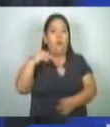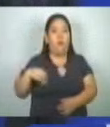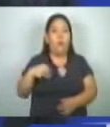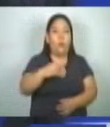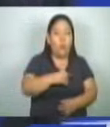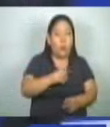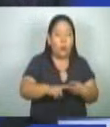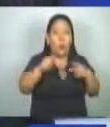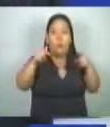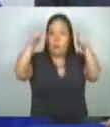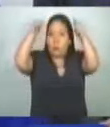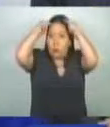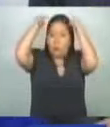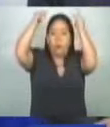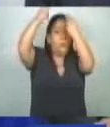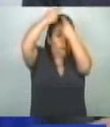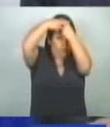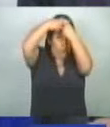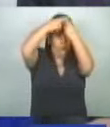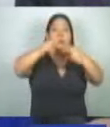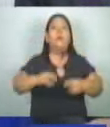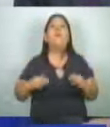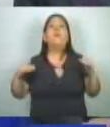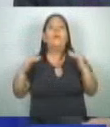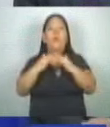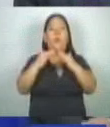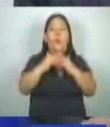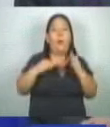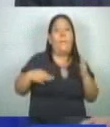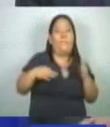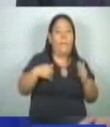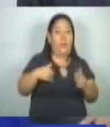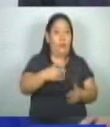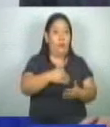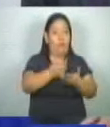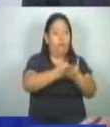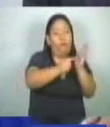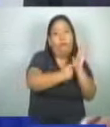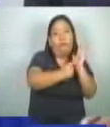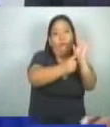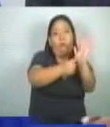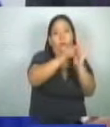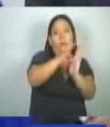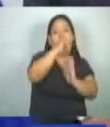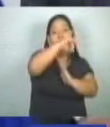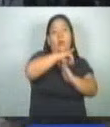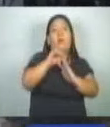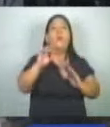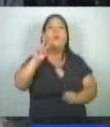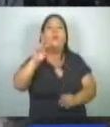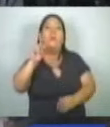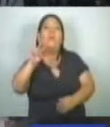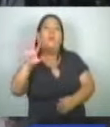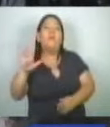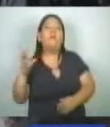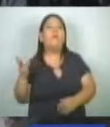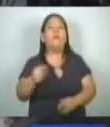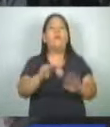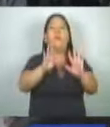ni de enfermeras. Hacienda presentó el anteproyecto de Presupuesto General de la Nación 2025 por un monto de 9